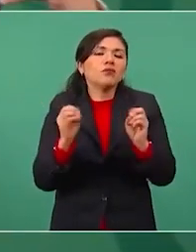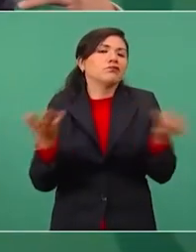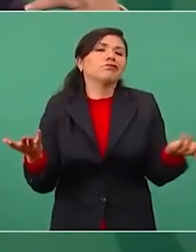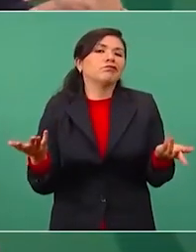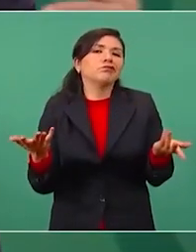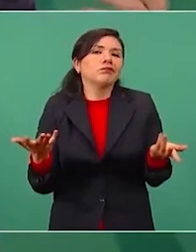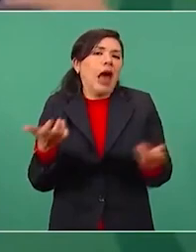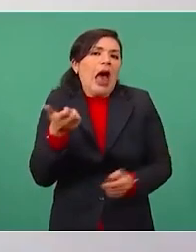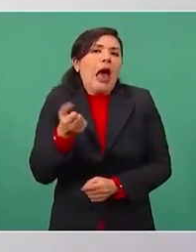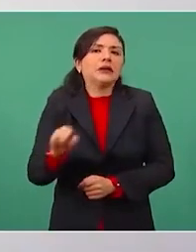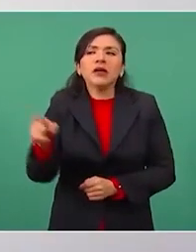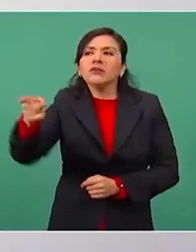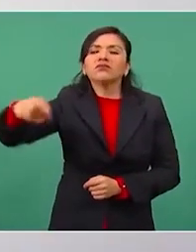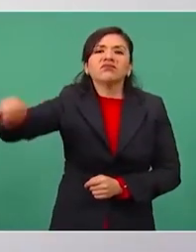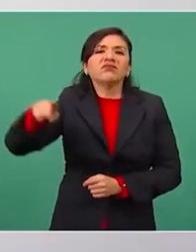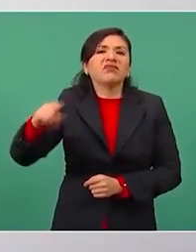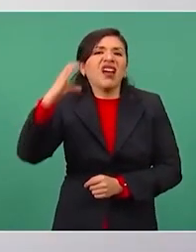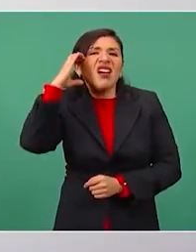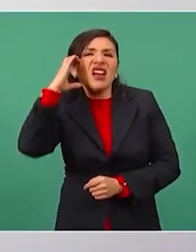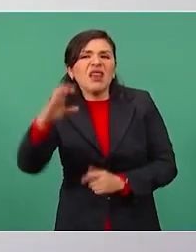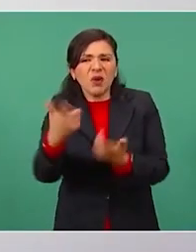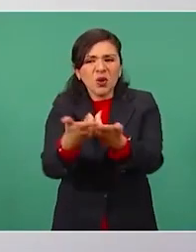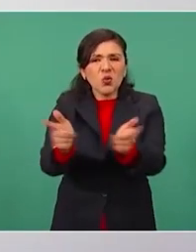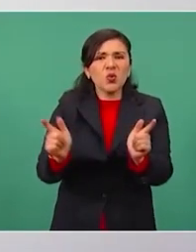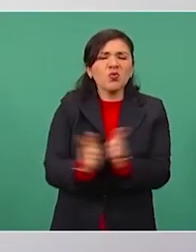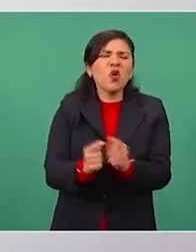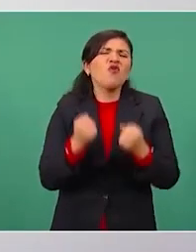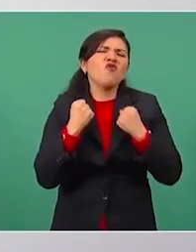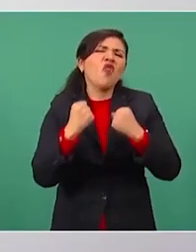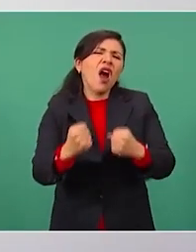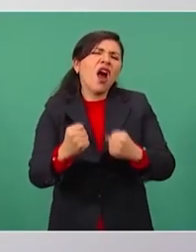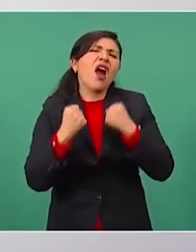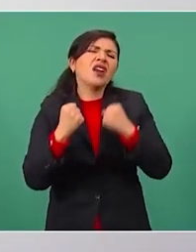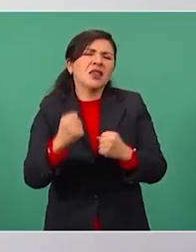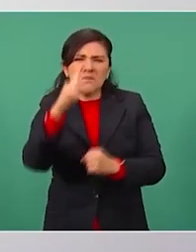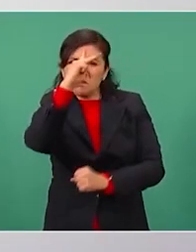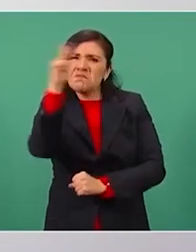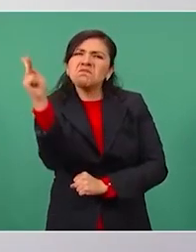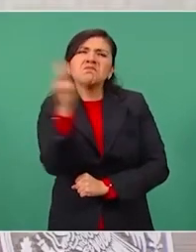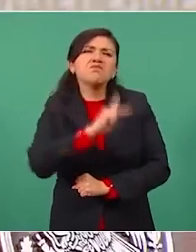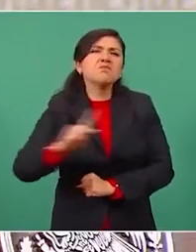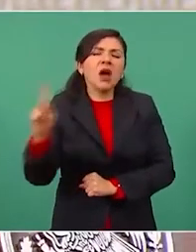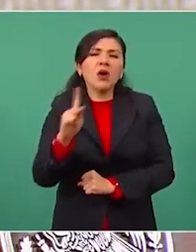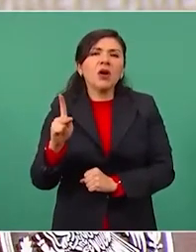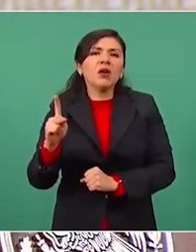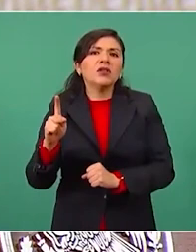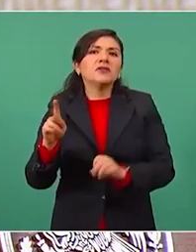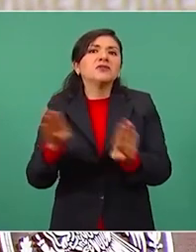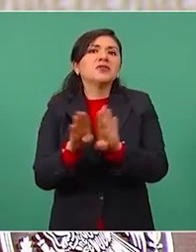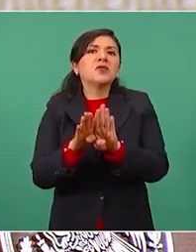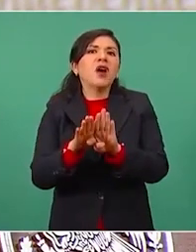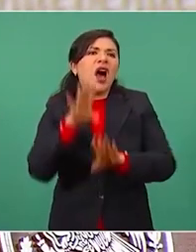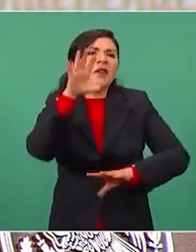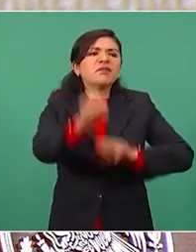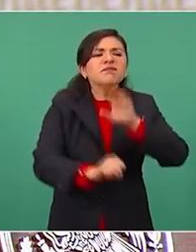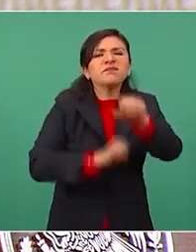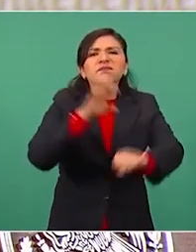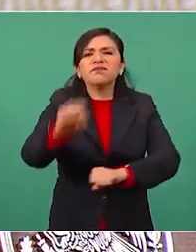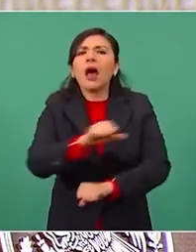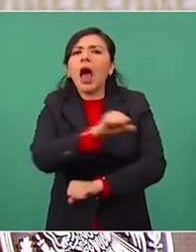muy fuerte de la delincuencia detienen a civiles